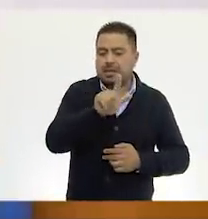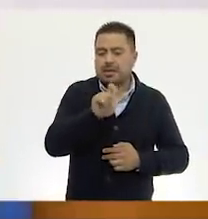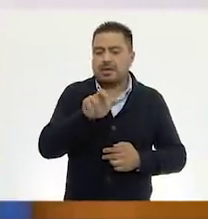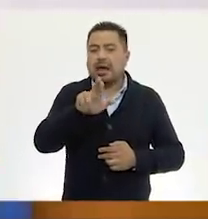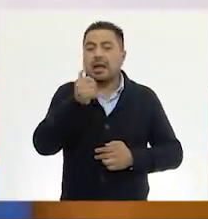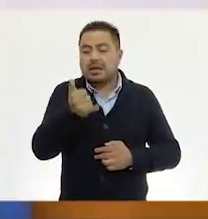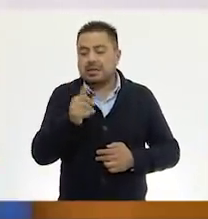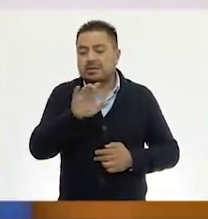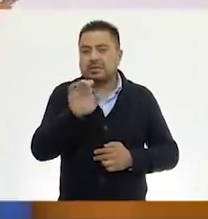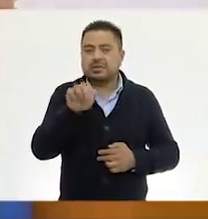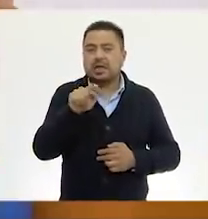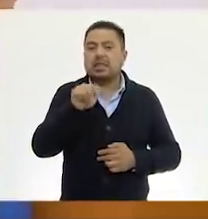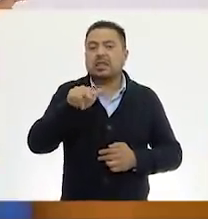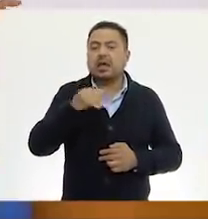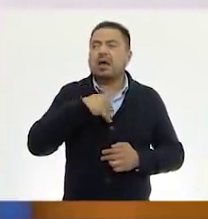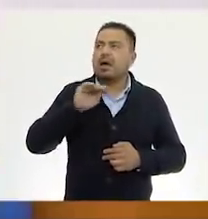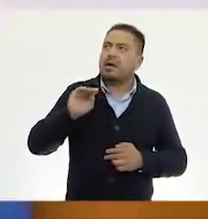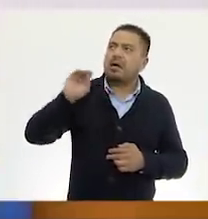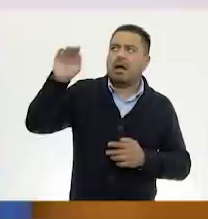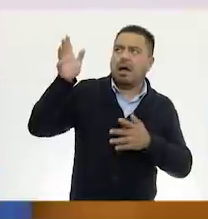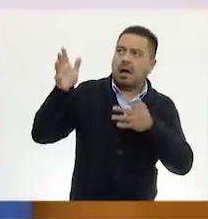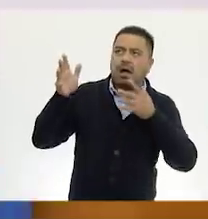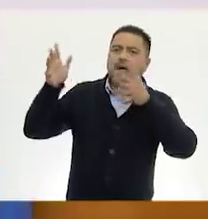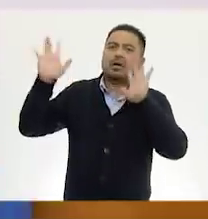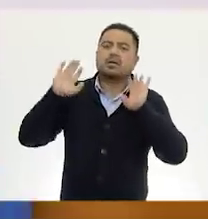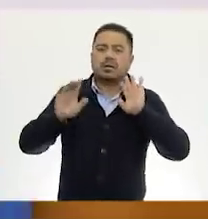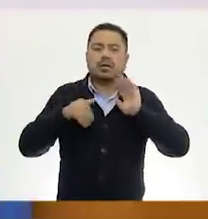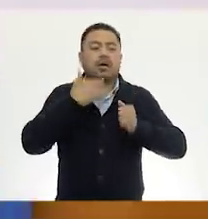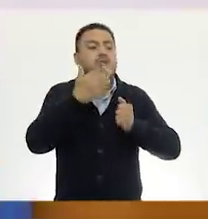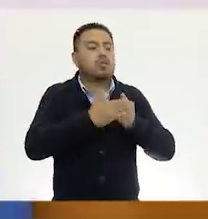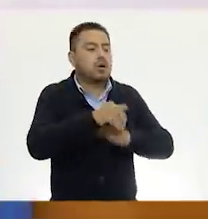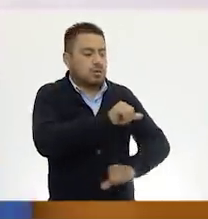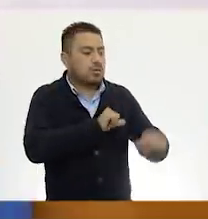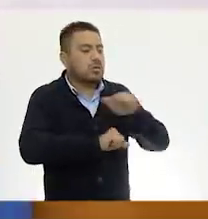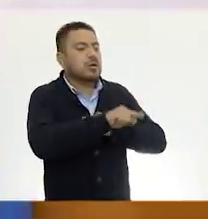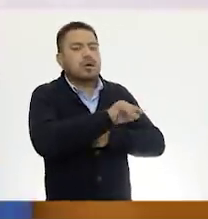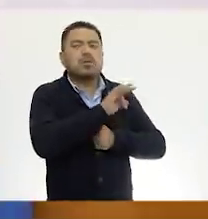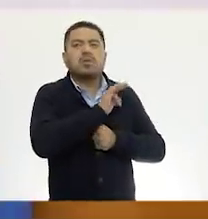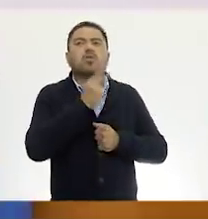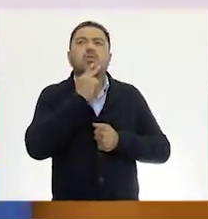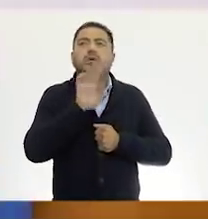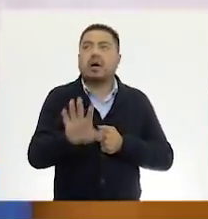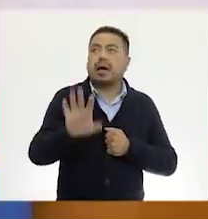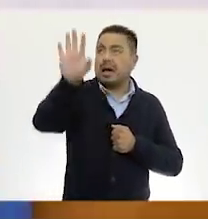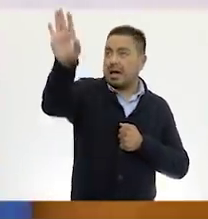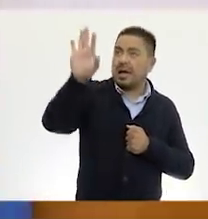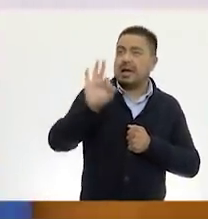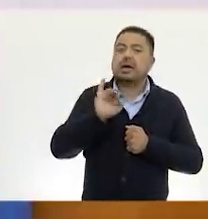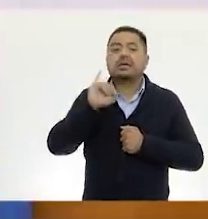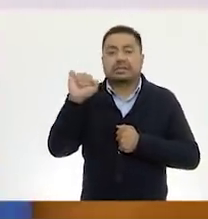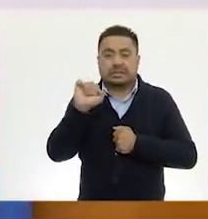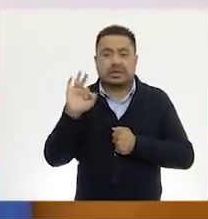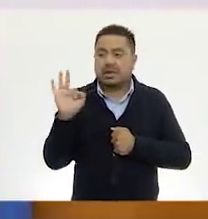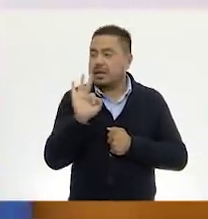centenas, yo esa la dejo en el pizarrón y Eric en su turno puede ocuparlas. Si es que corresponden con la cantidad.